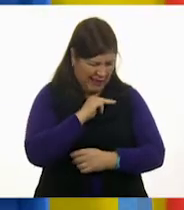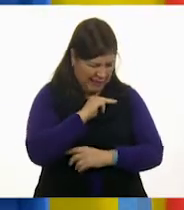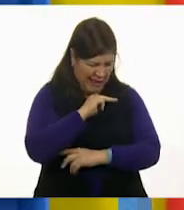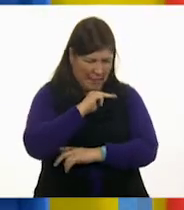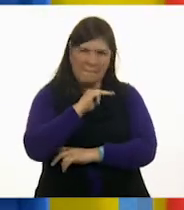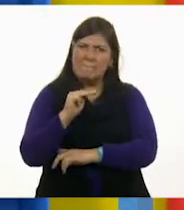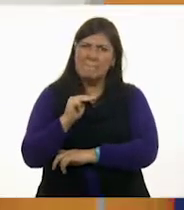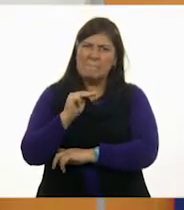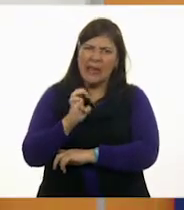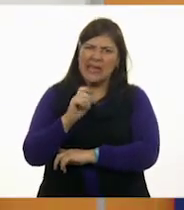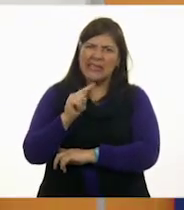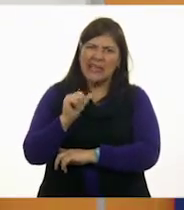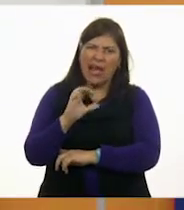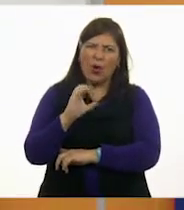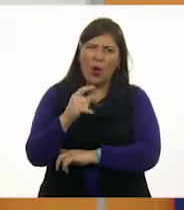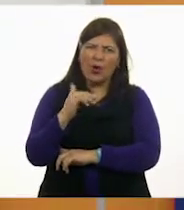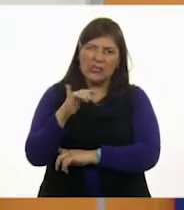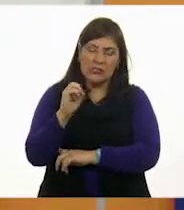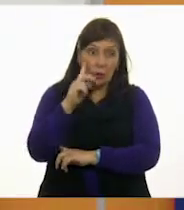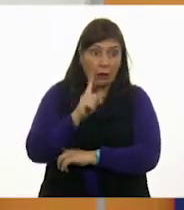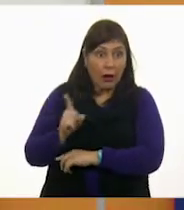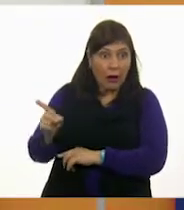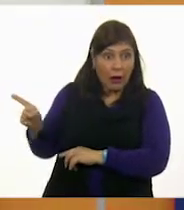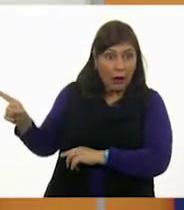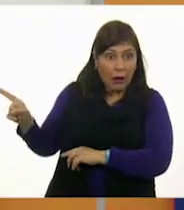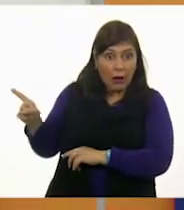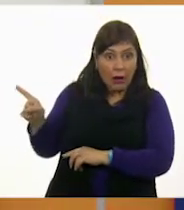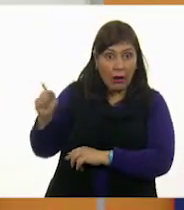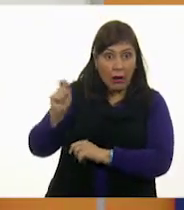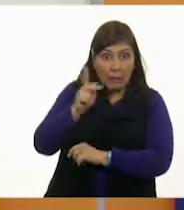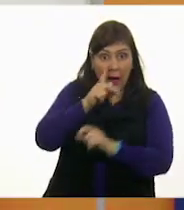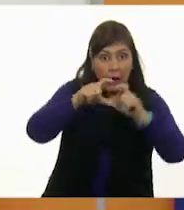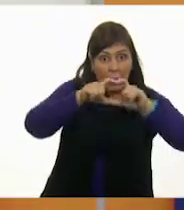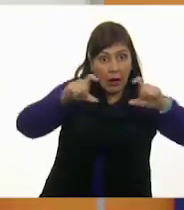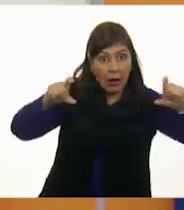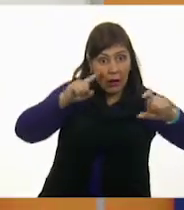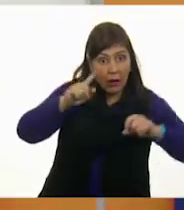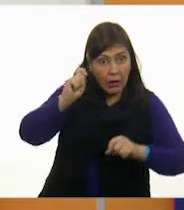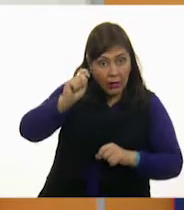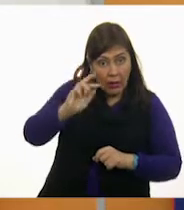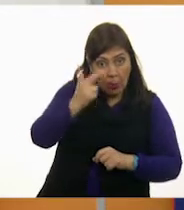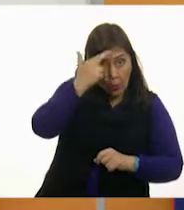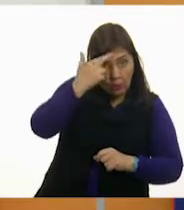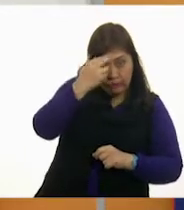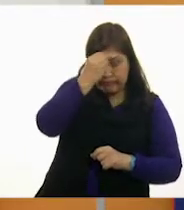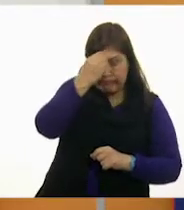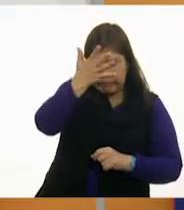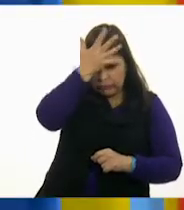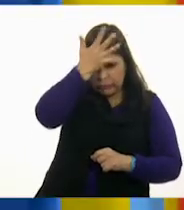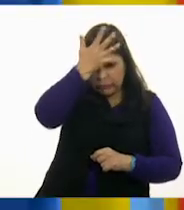Ah, metacognición. Recuerda bien esa palabra, recuerden ahí en casa esa palabra también. Ok.